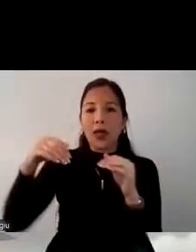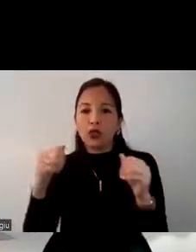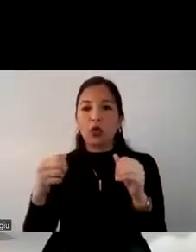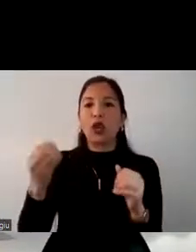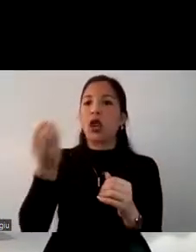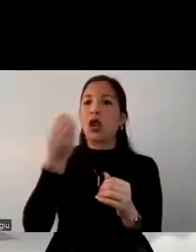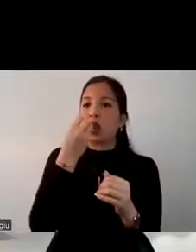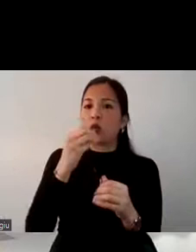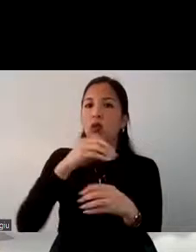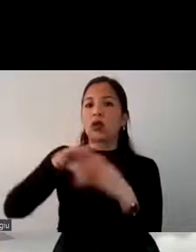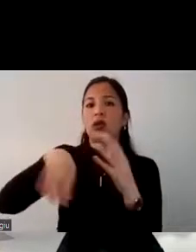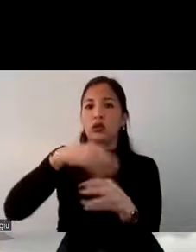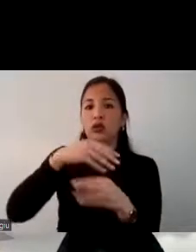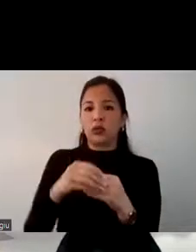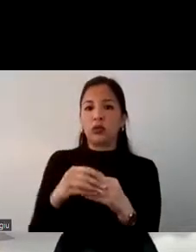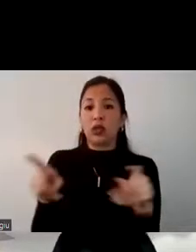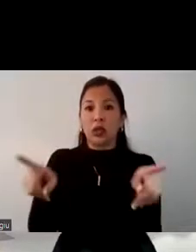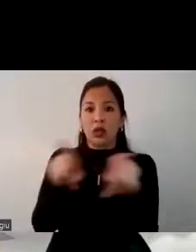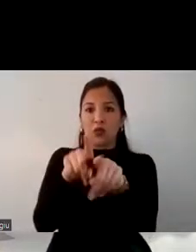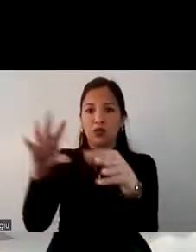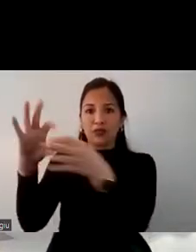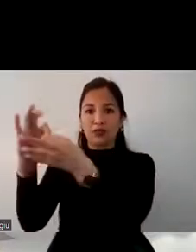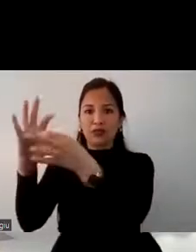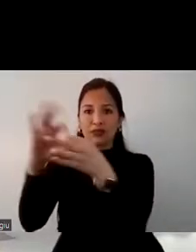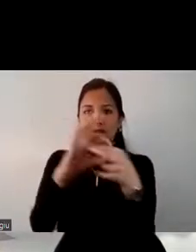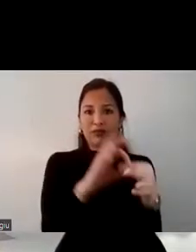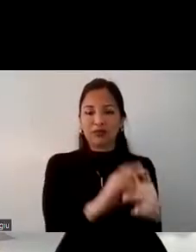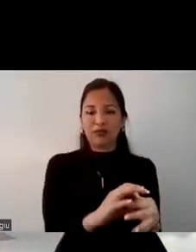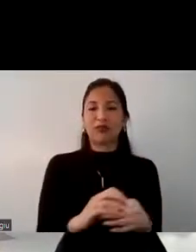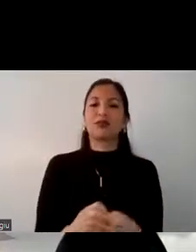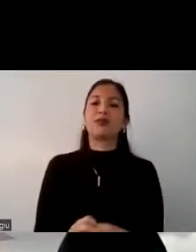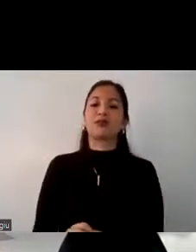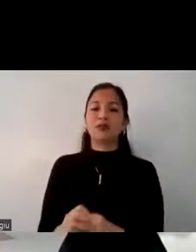puntos que ya nos están conociendo.